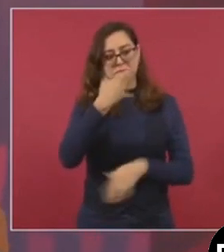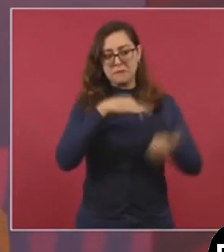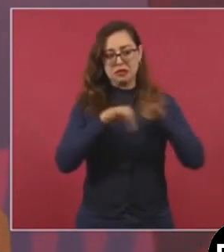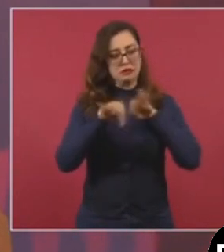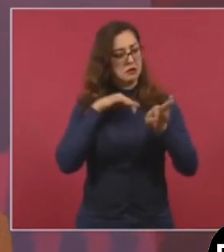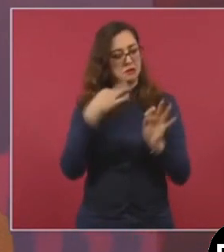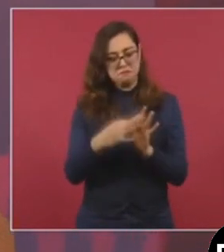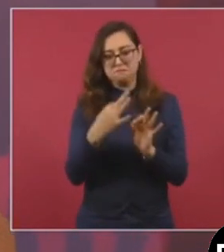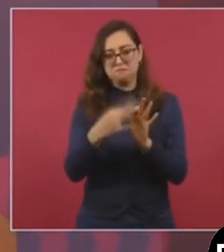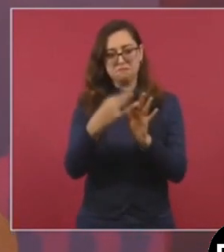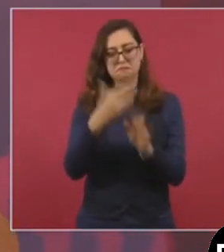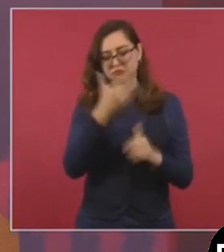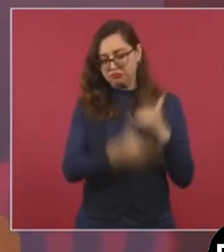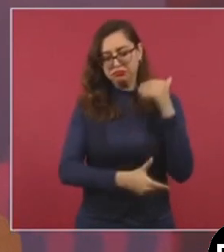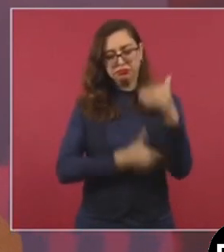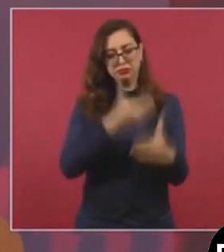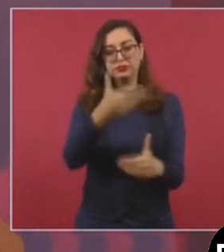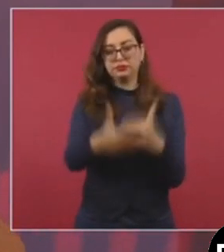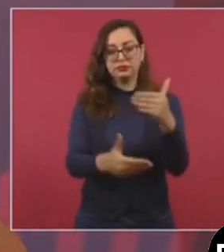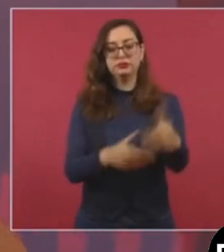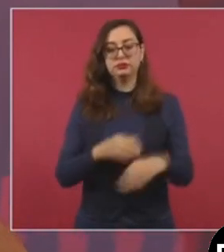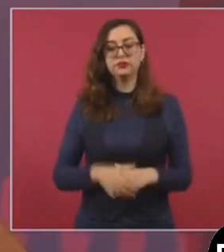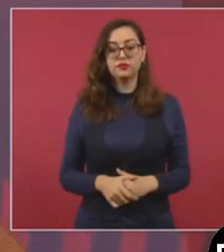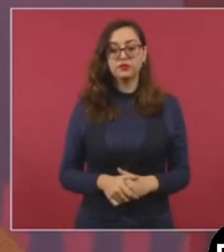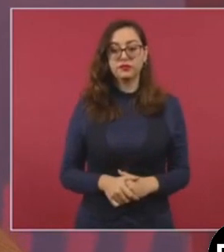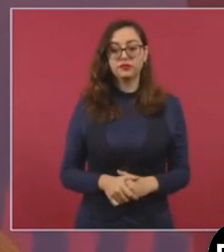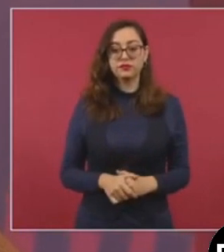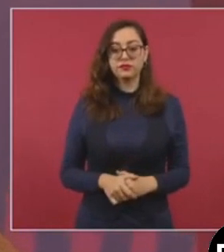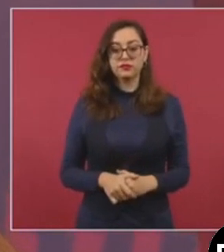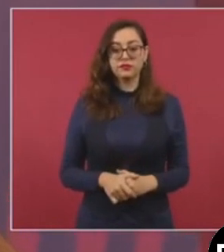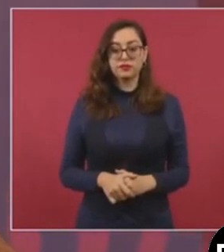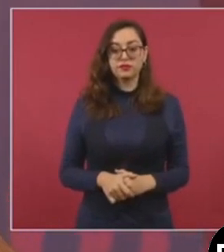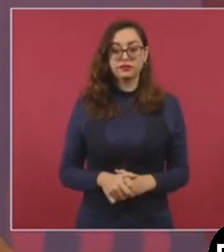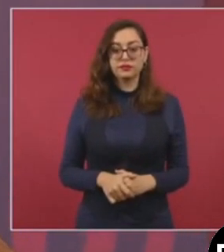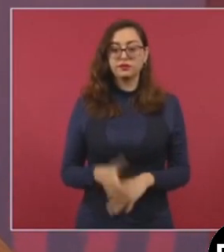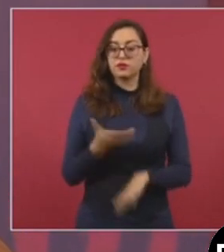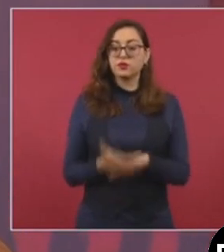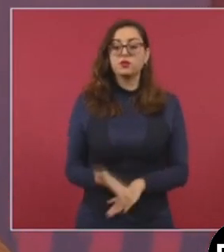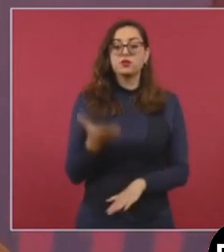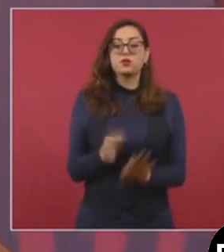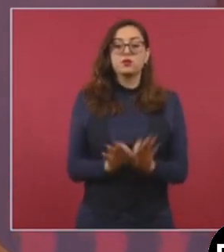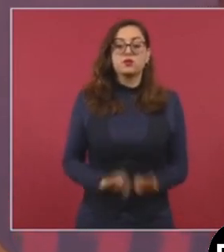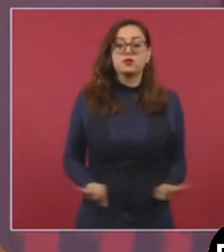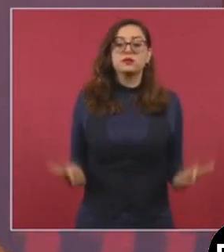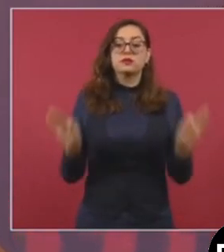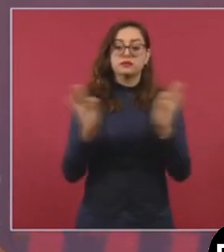un avance, es muy importante, porque imagínense